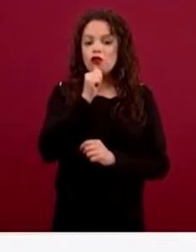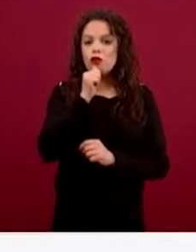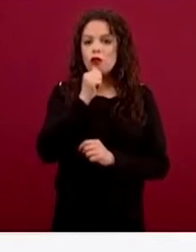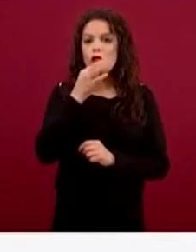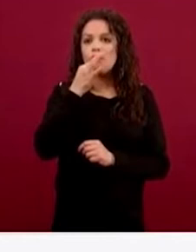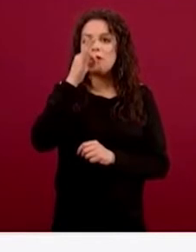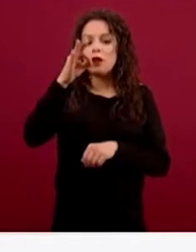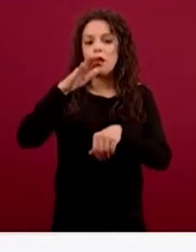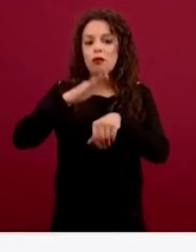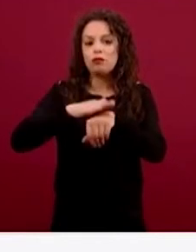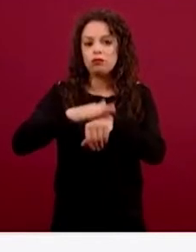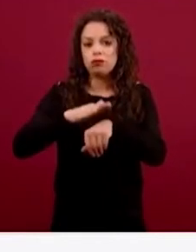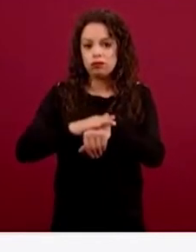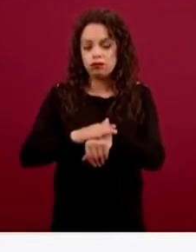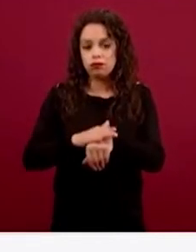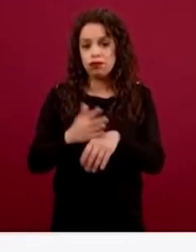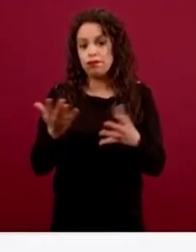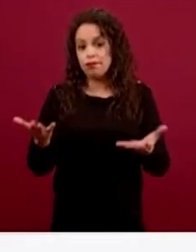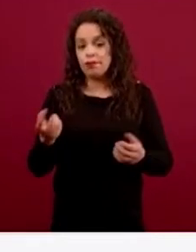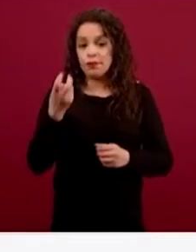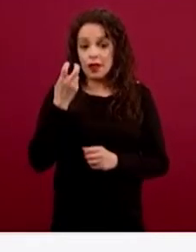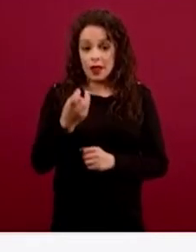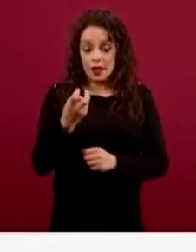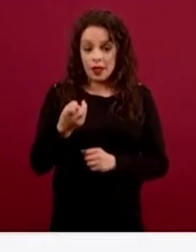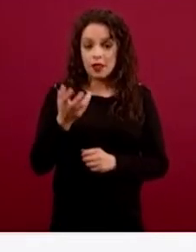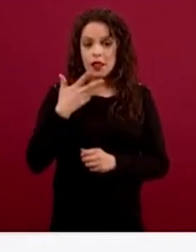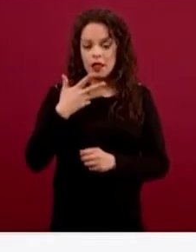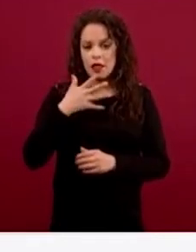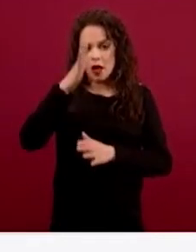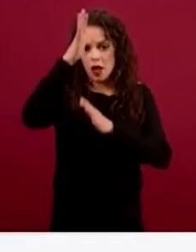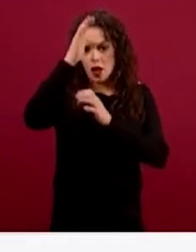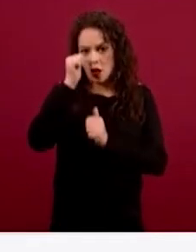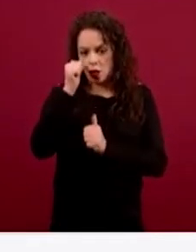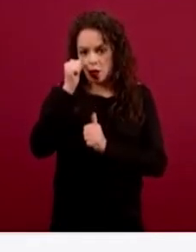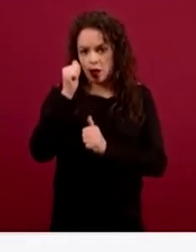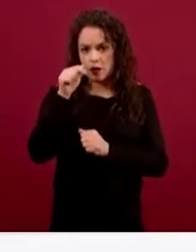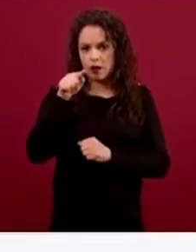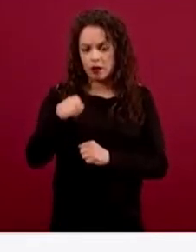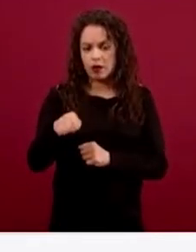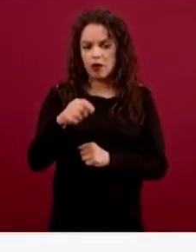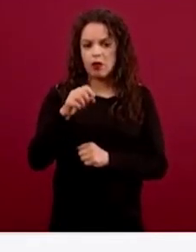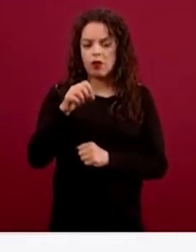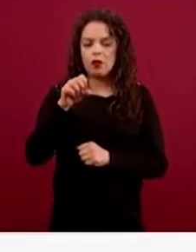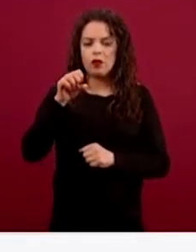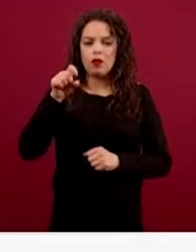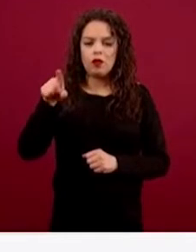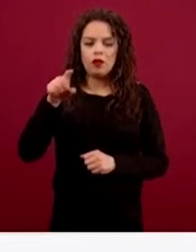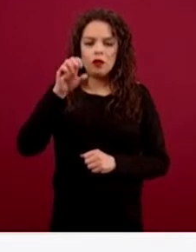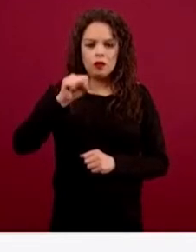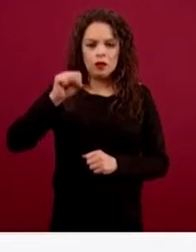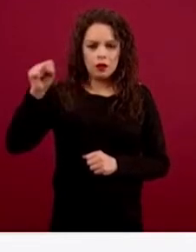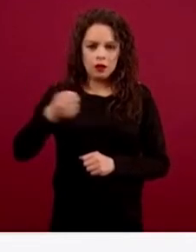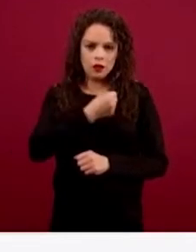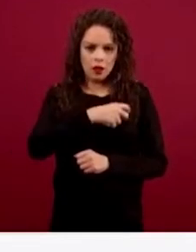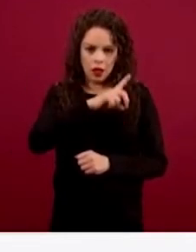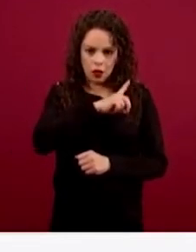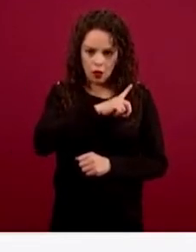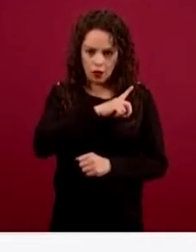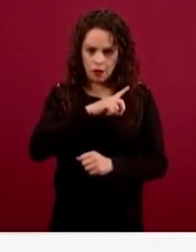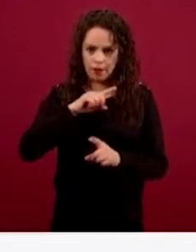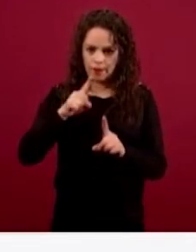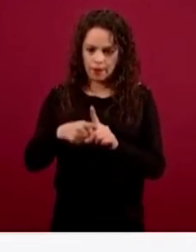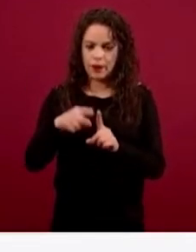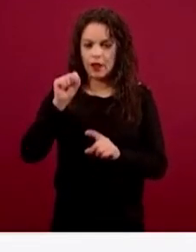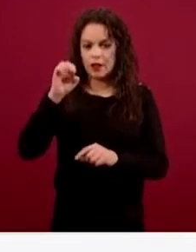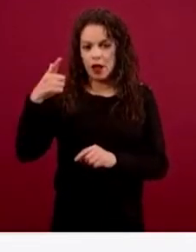acuerdo entre la Secretaría de Gobernación y la Secretaría de Salud, y el objetivo es aplicable a todo el